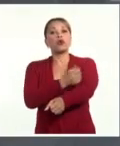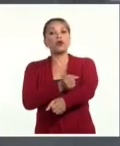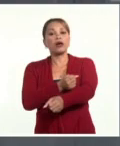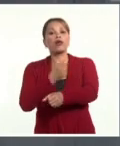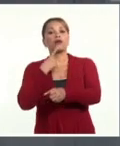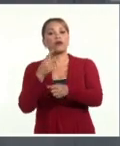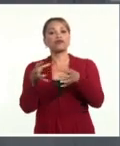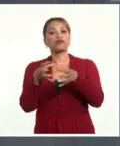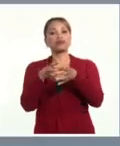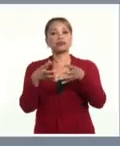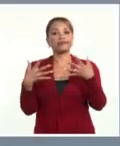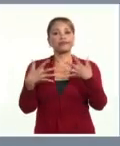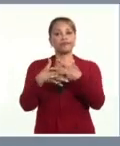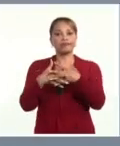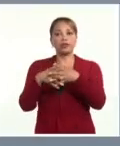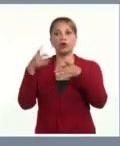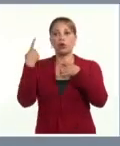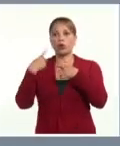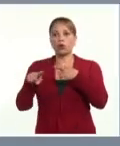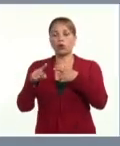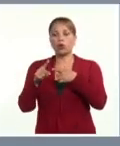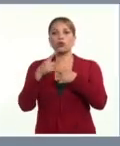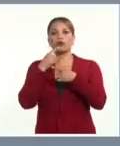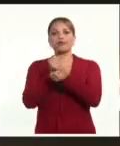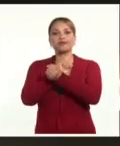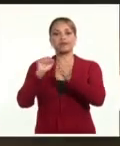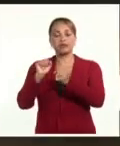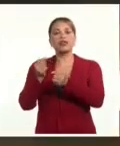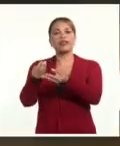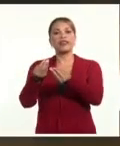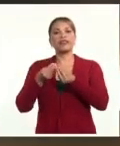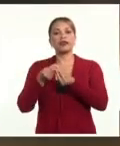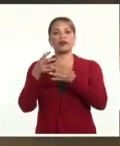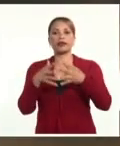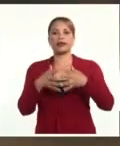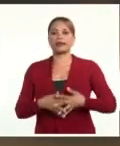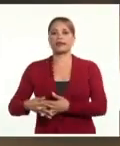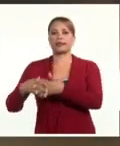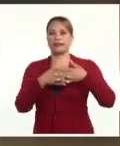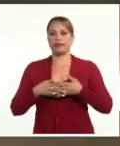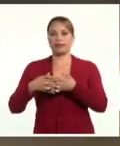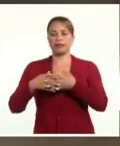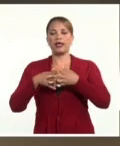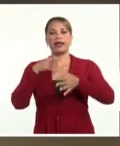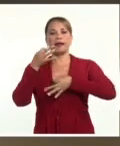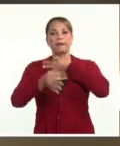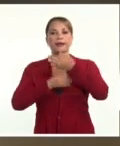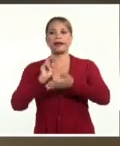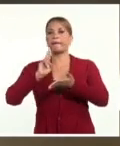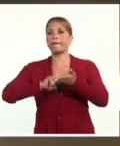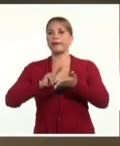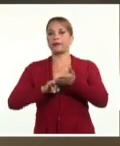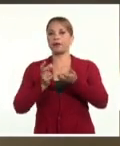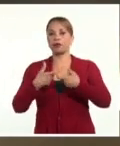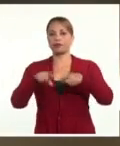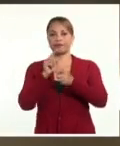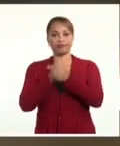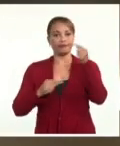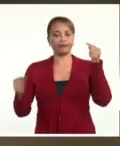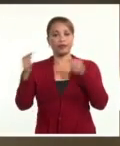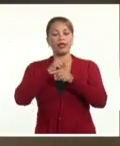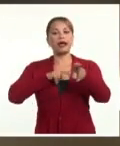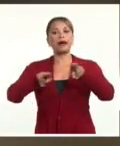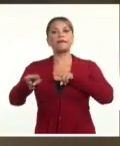El panorama internacional Al respecto, el miembro del Consejo Principal de la